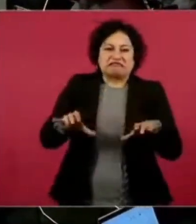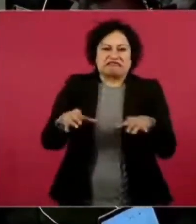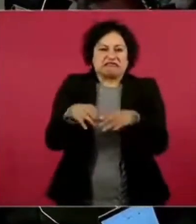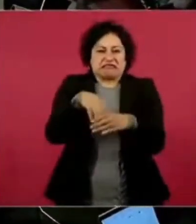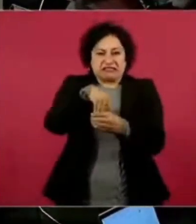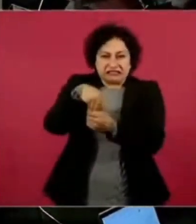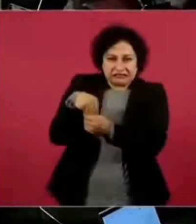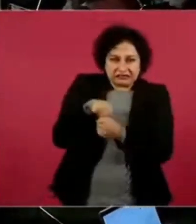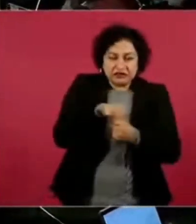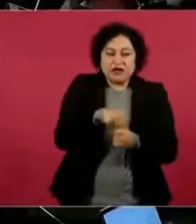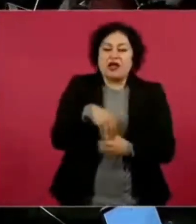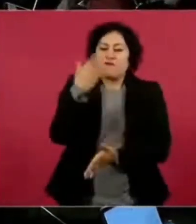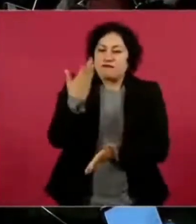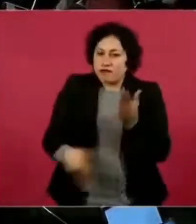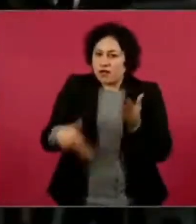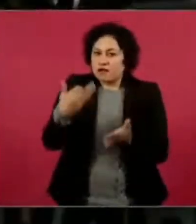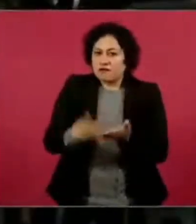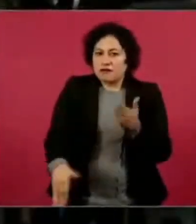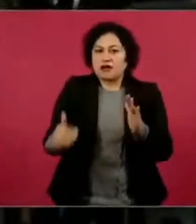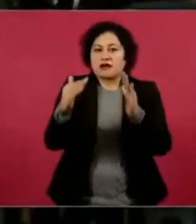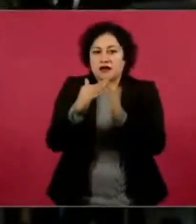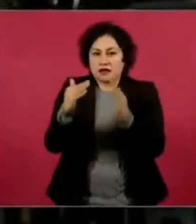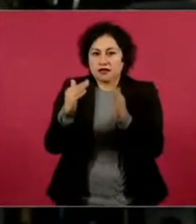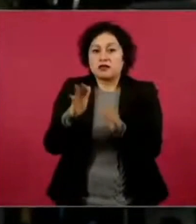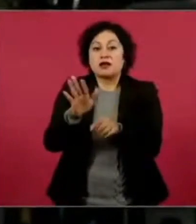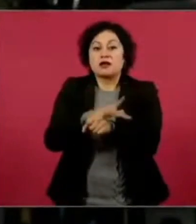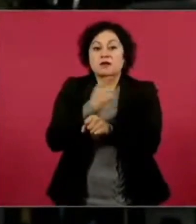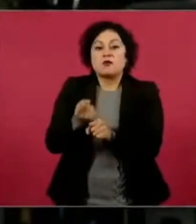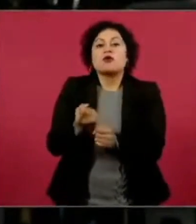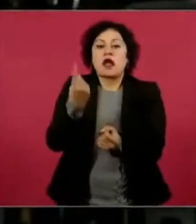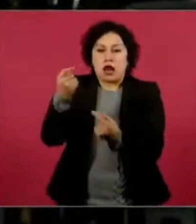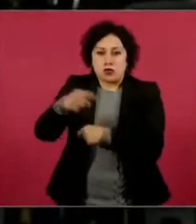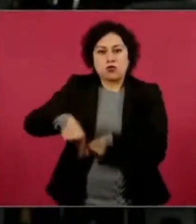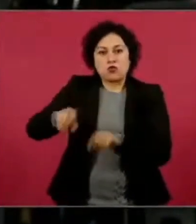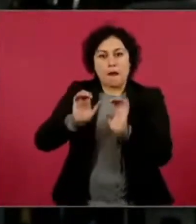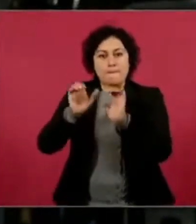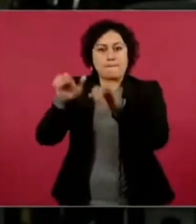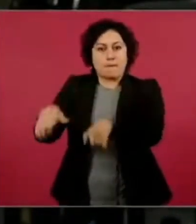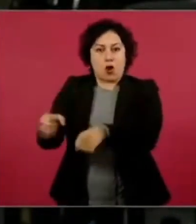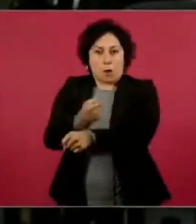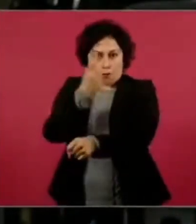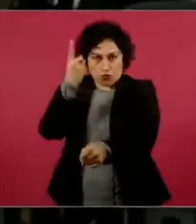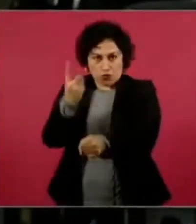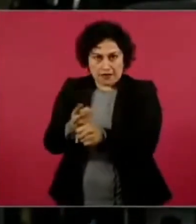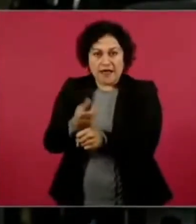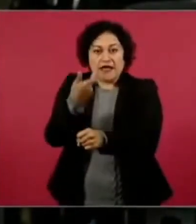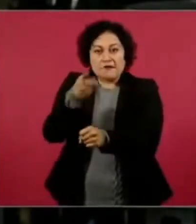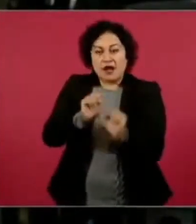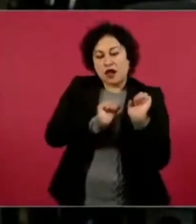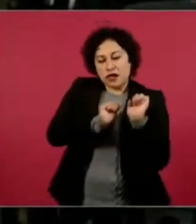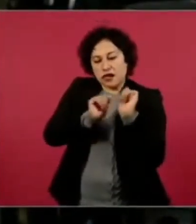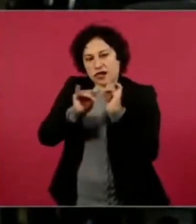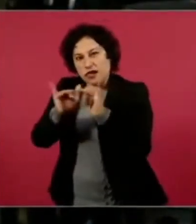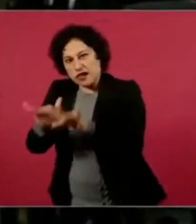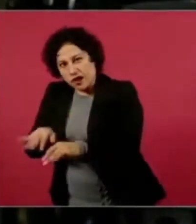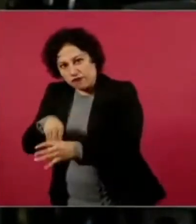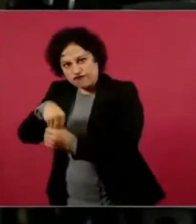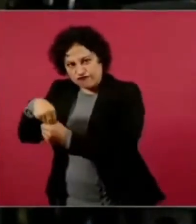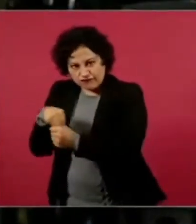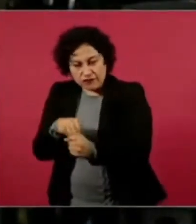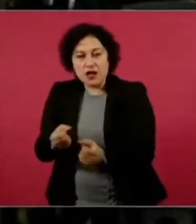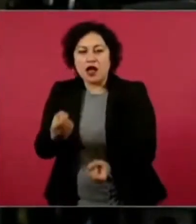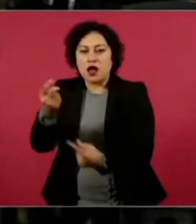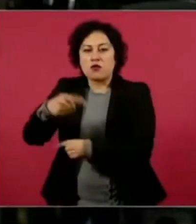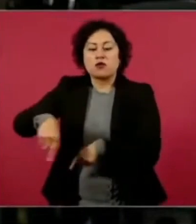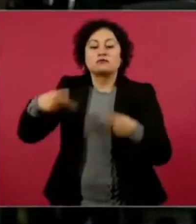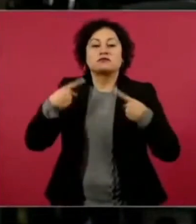también de casas por la oportunidad de trabajo que tienen en algunas de las zonas por la llegada del Tren Maya. Incluso algunos de estos trabajadores